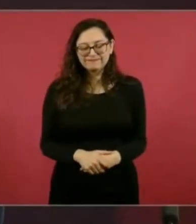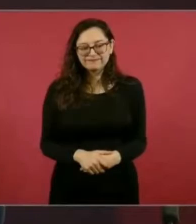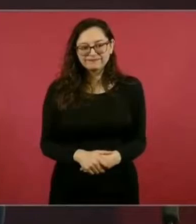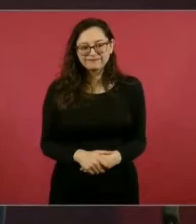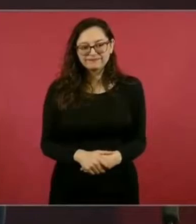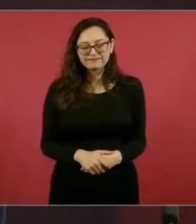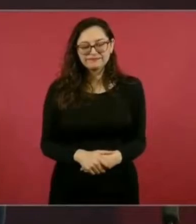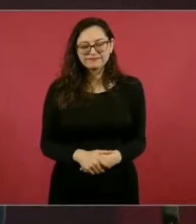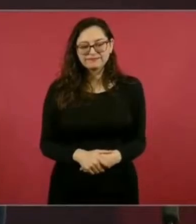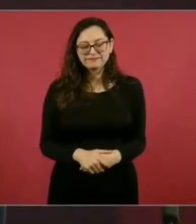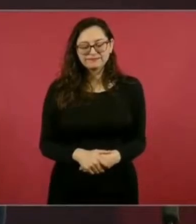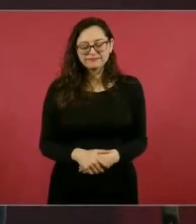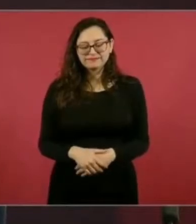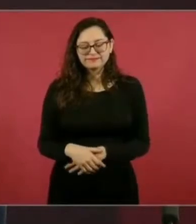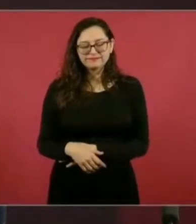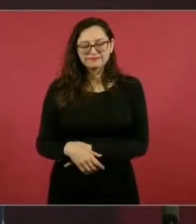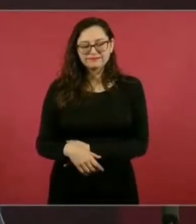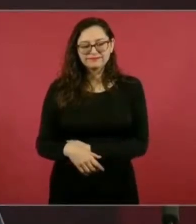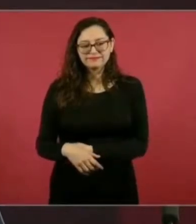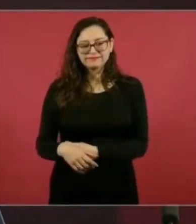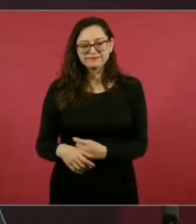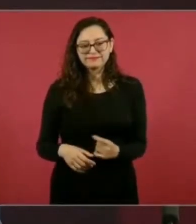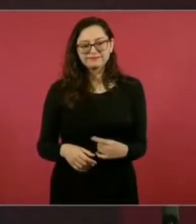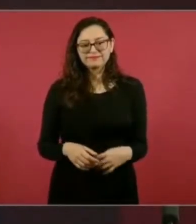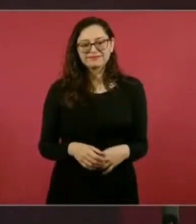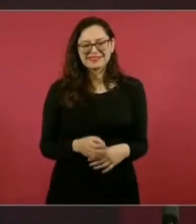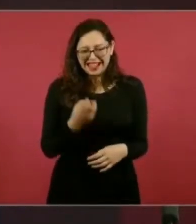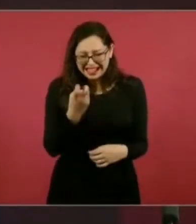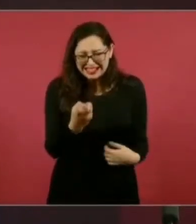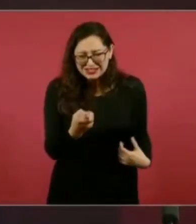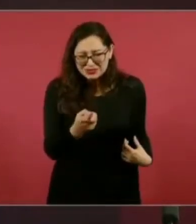¿Cómo ven eso?